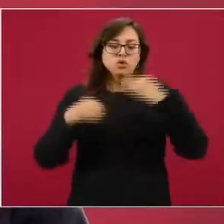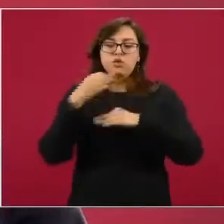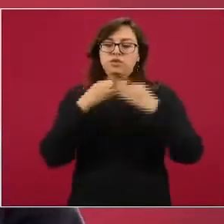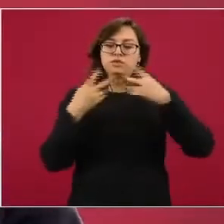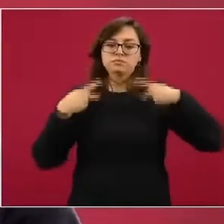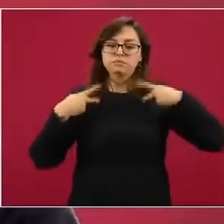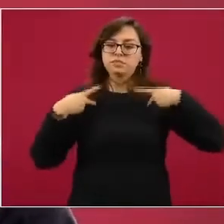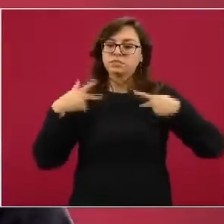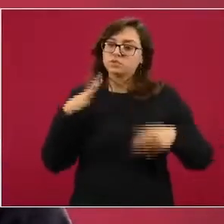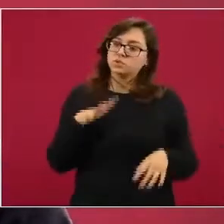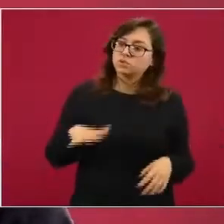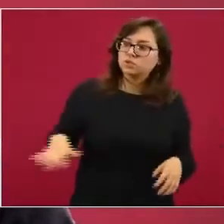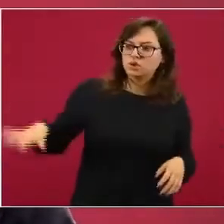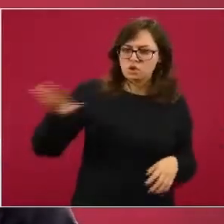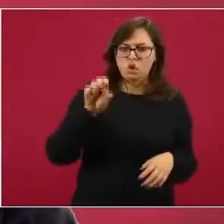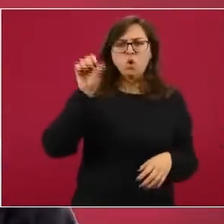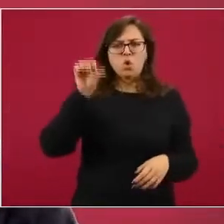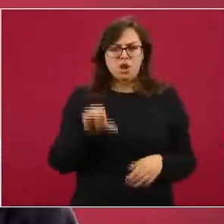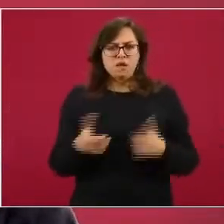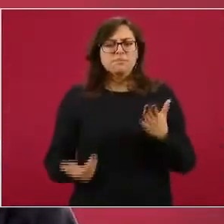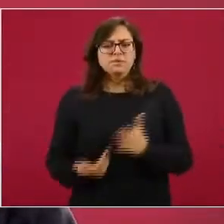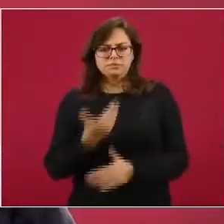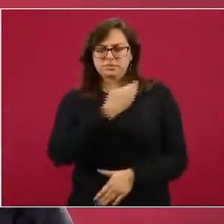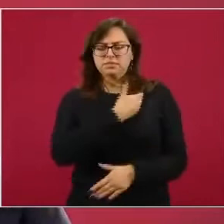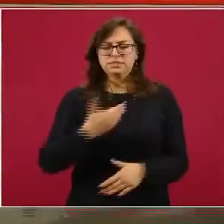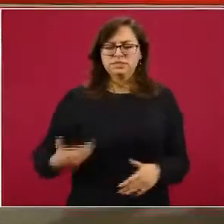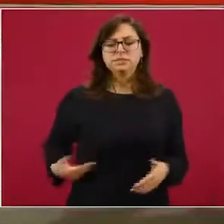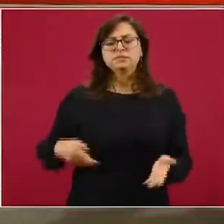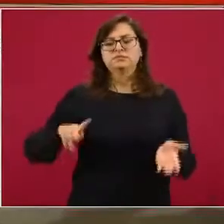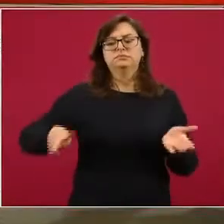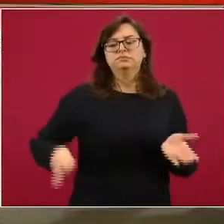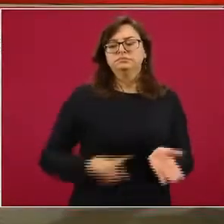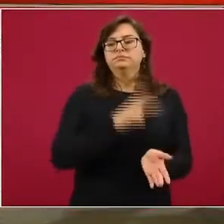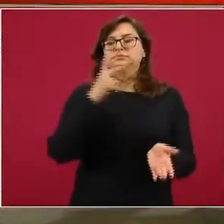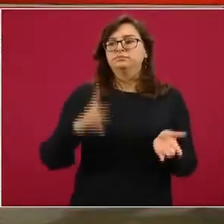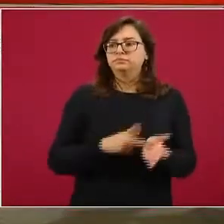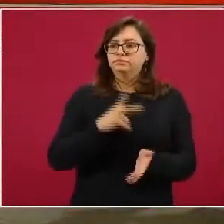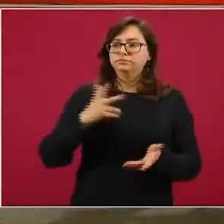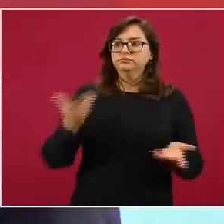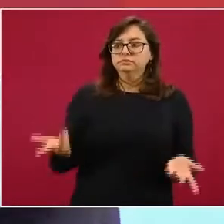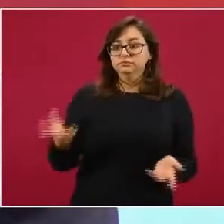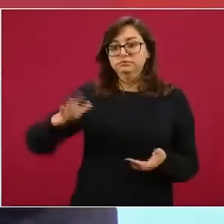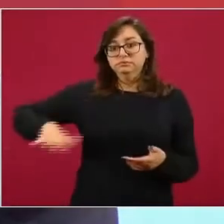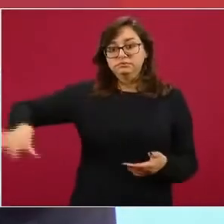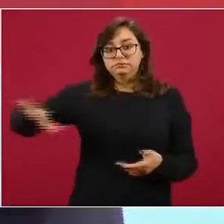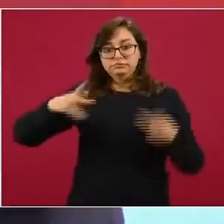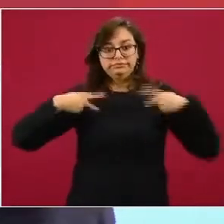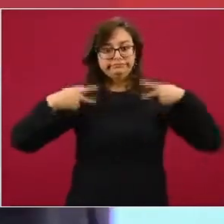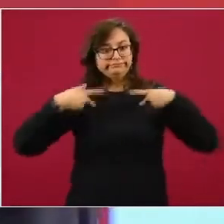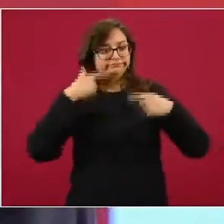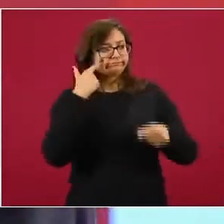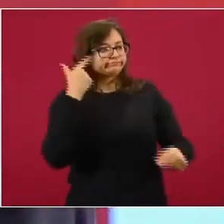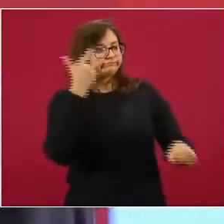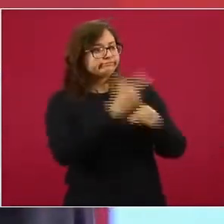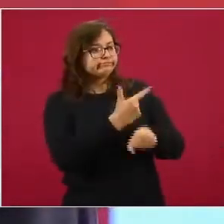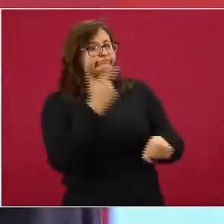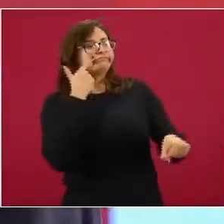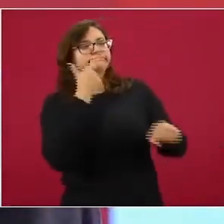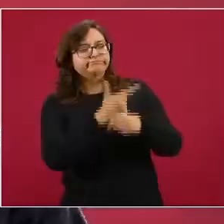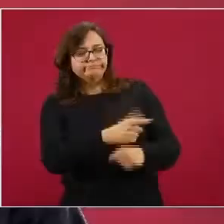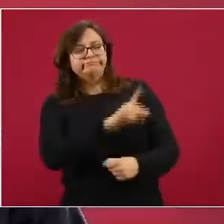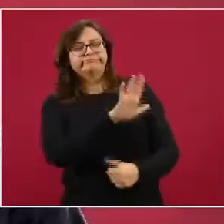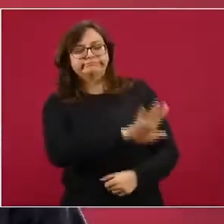como lo dijo el presidente esta misma mañana y lo ha dicho muchas veces, en la medida en que la ciudadanía denuncie actos sospechosos,